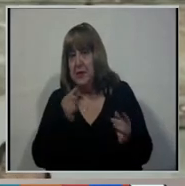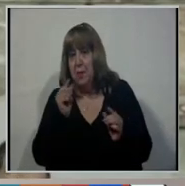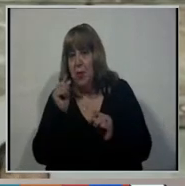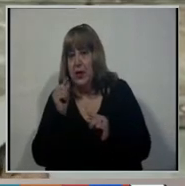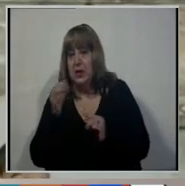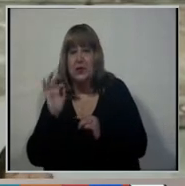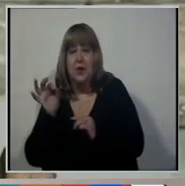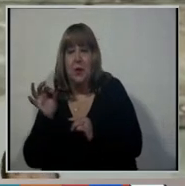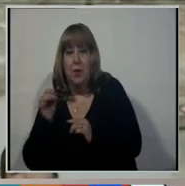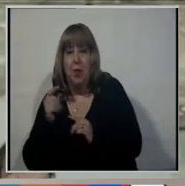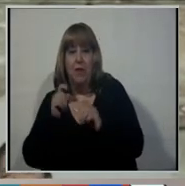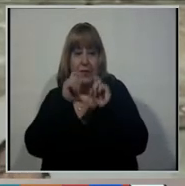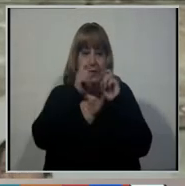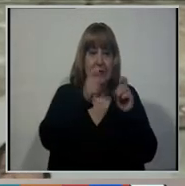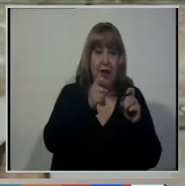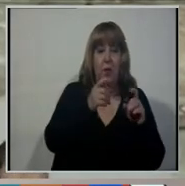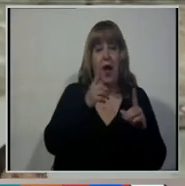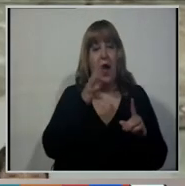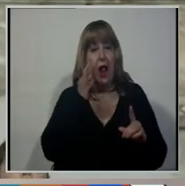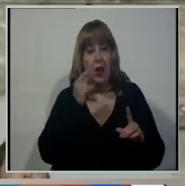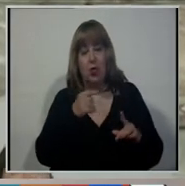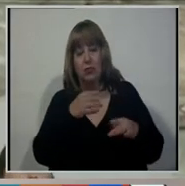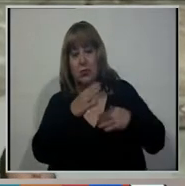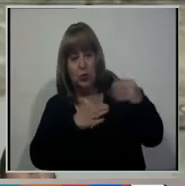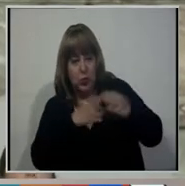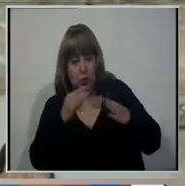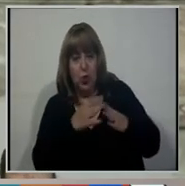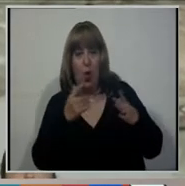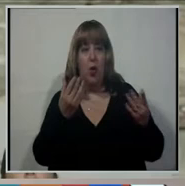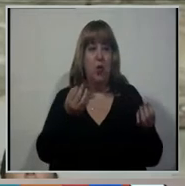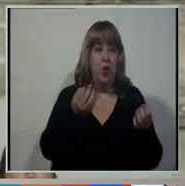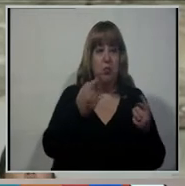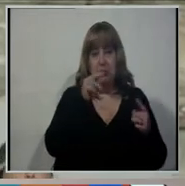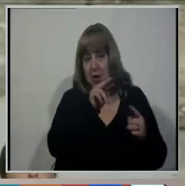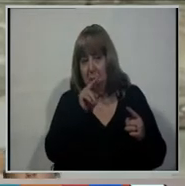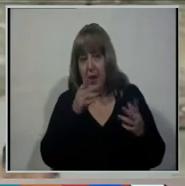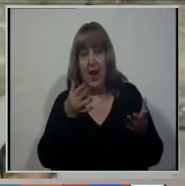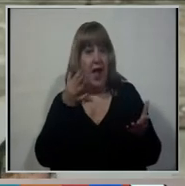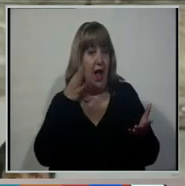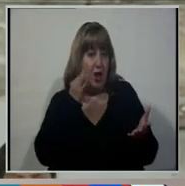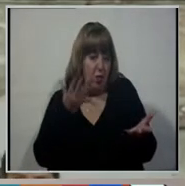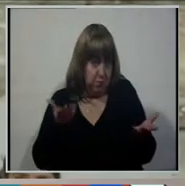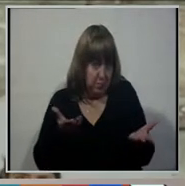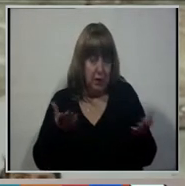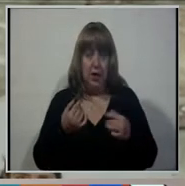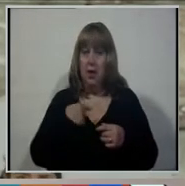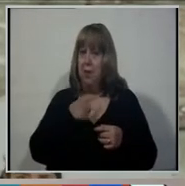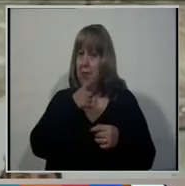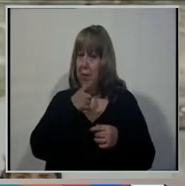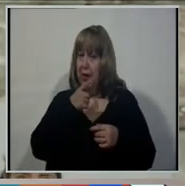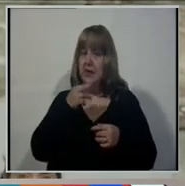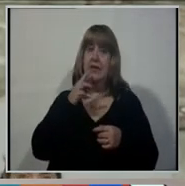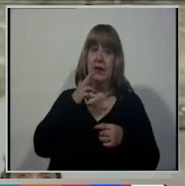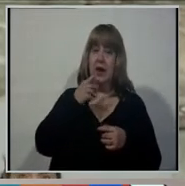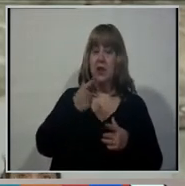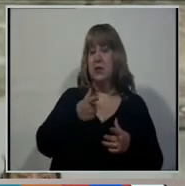se sabe que va a estar visitando algunas obras que ya están en marcha. Claro, yo tenía más o menos esa idea. Creo que viene a calmar un poco las aguas,